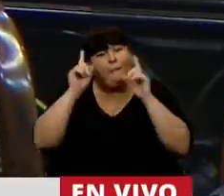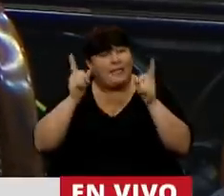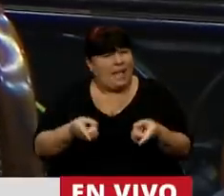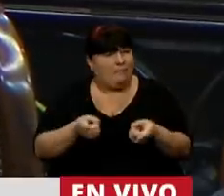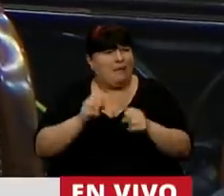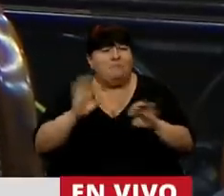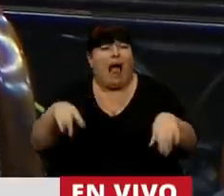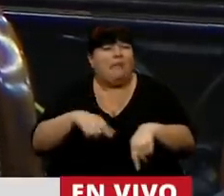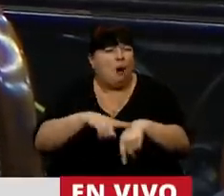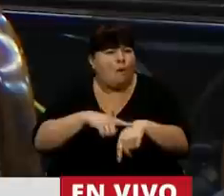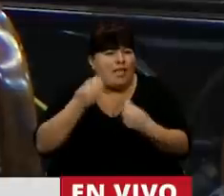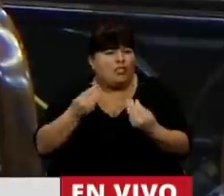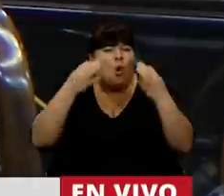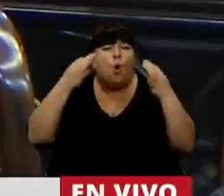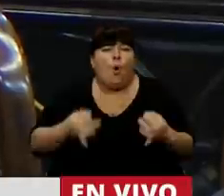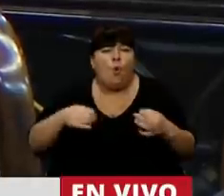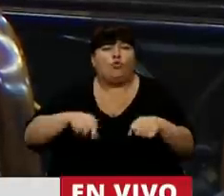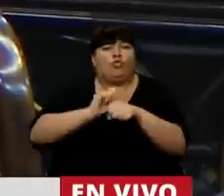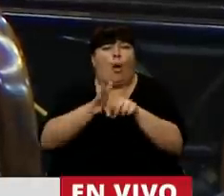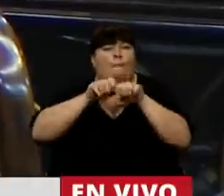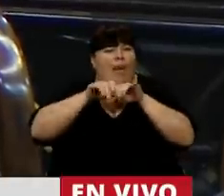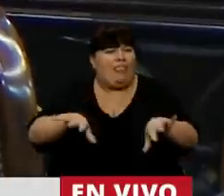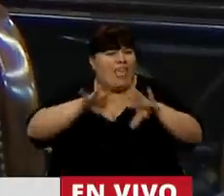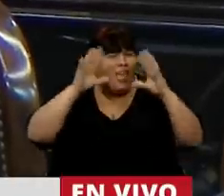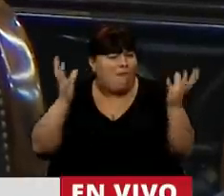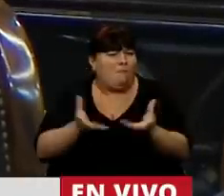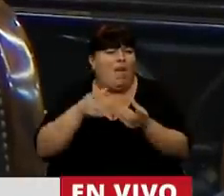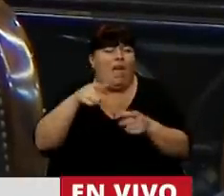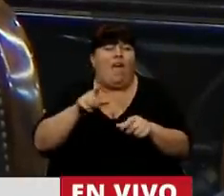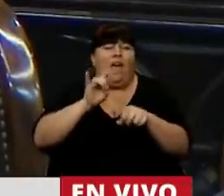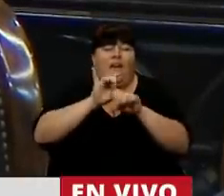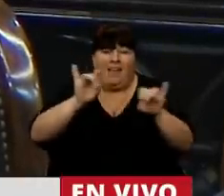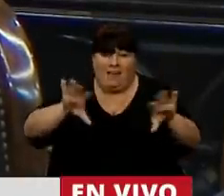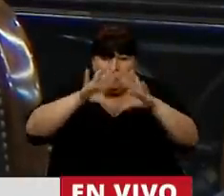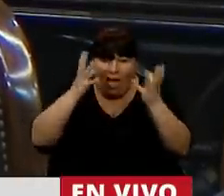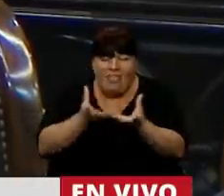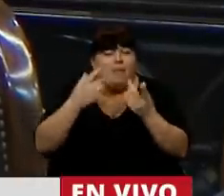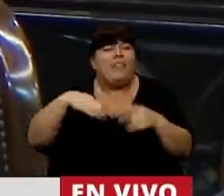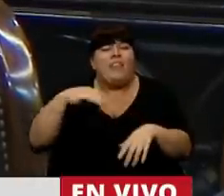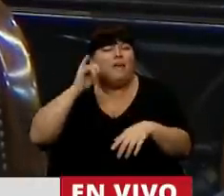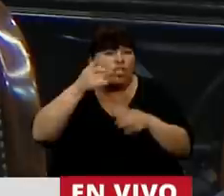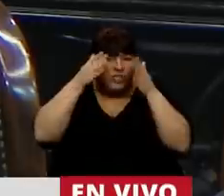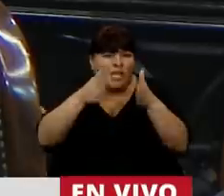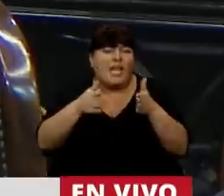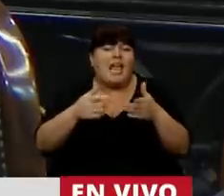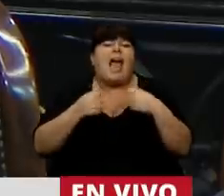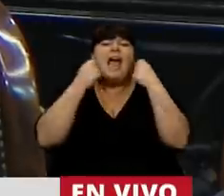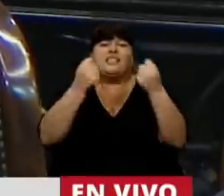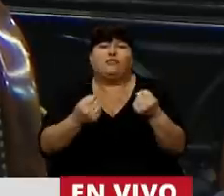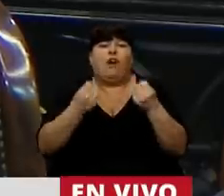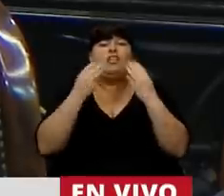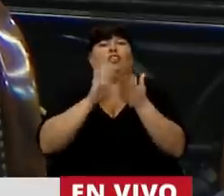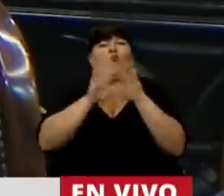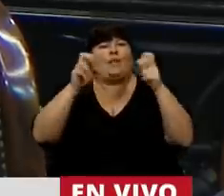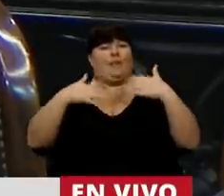inoportuno porque estamos atravesados por una pandemia. Una pandemia que nos obligó a focalizar todos nuestros esfuerzos en el